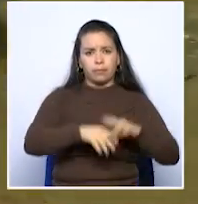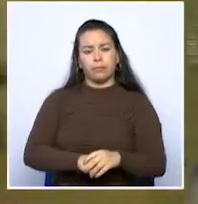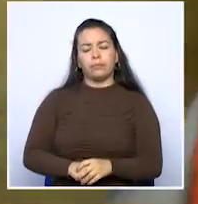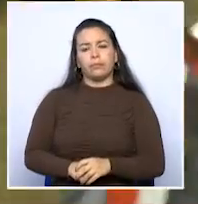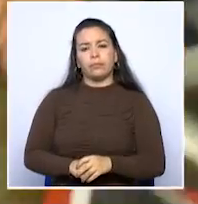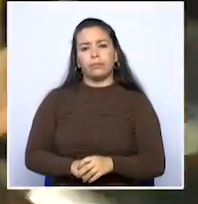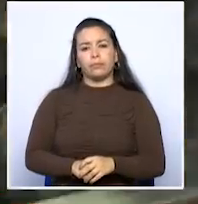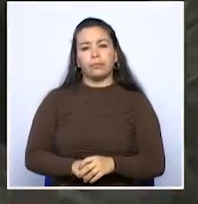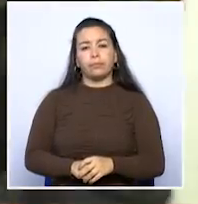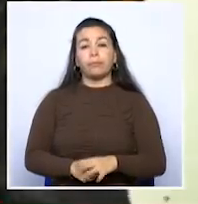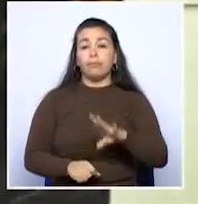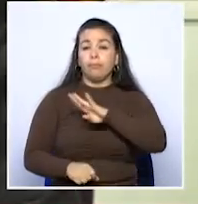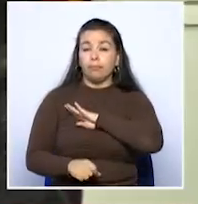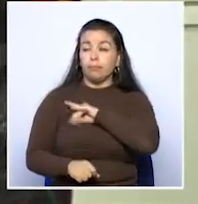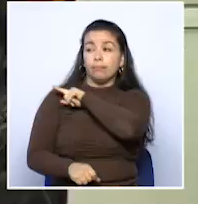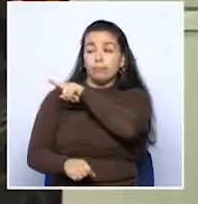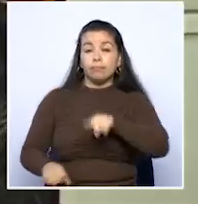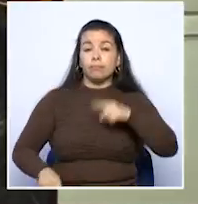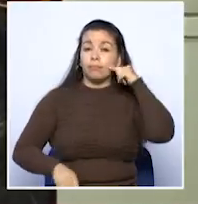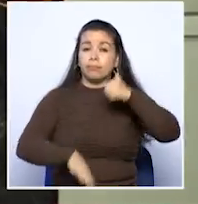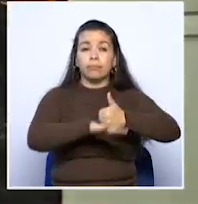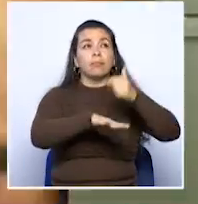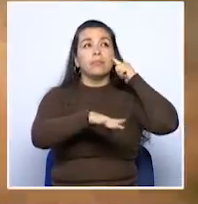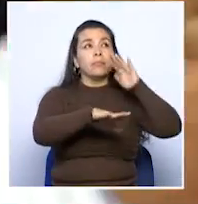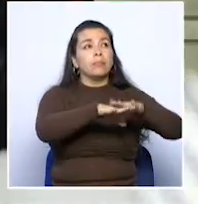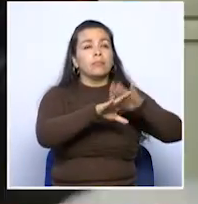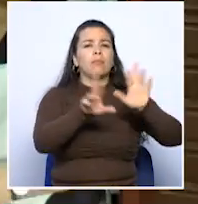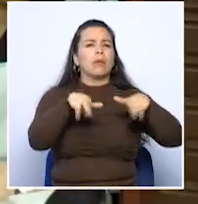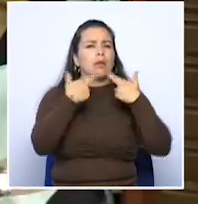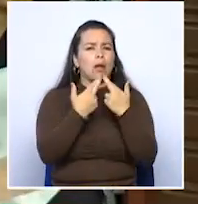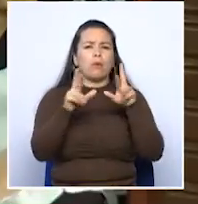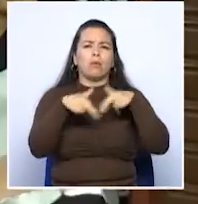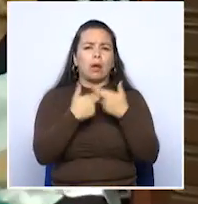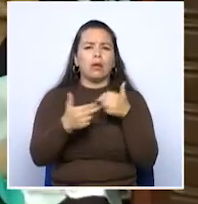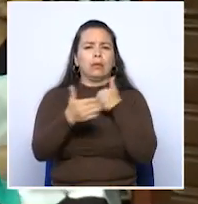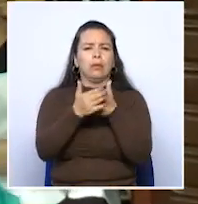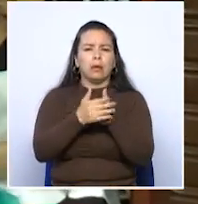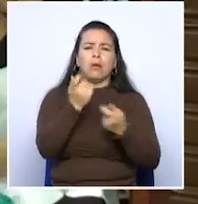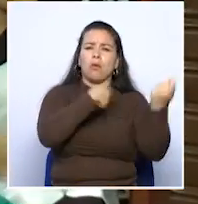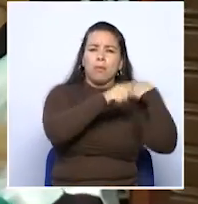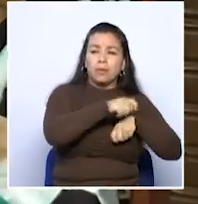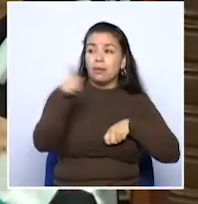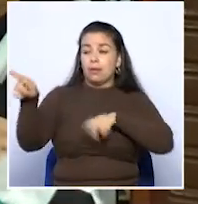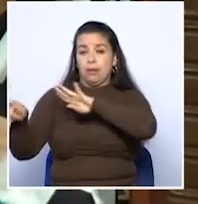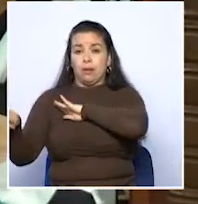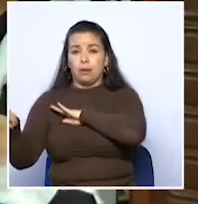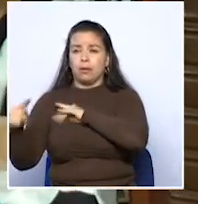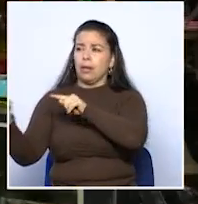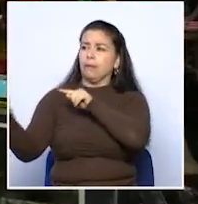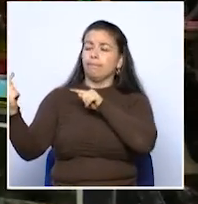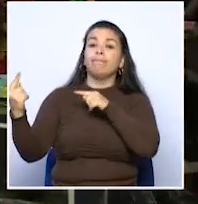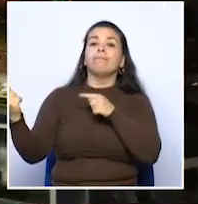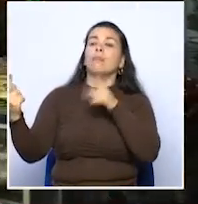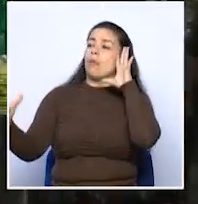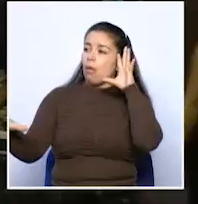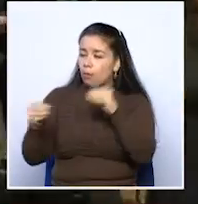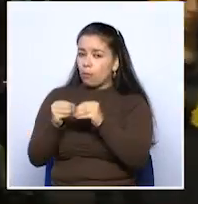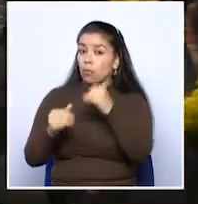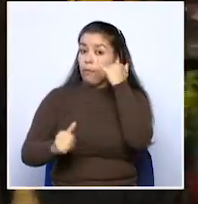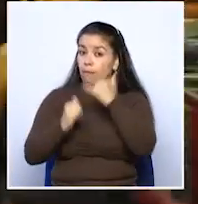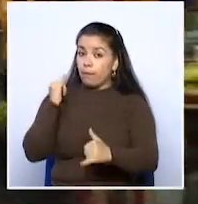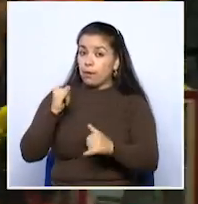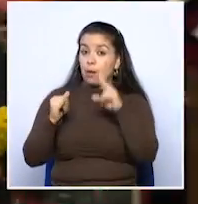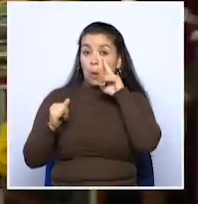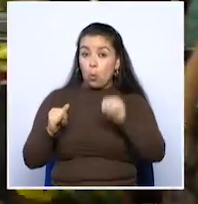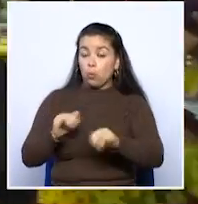Desde la administración municipal y en repetidas reuniones entre comerciantes y la alcaldía, se acordó que finalizando el mes de